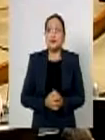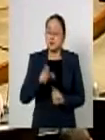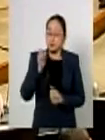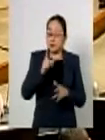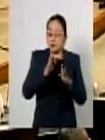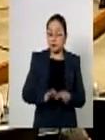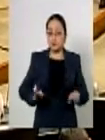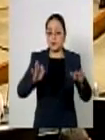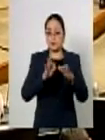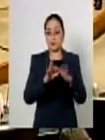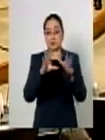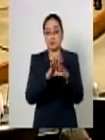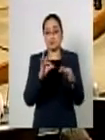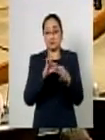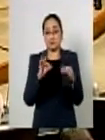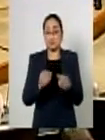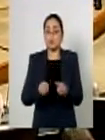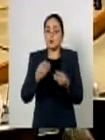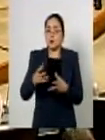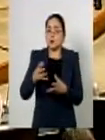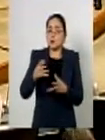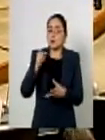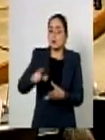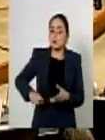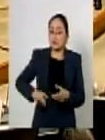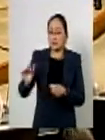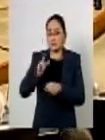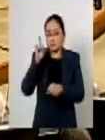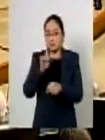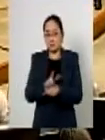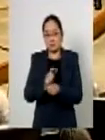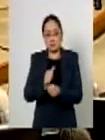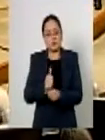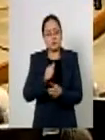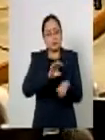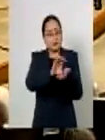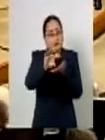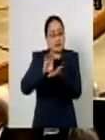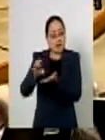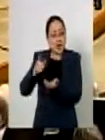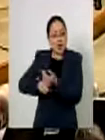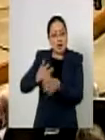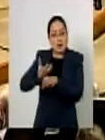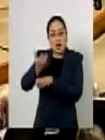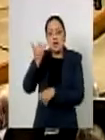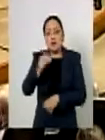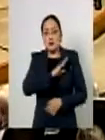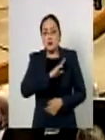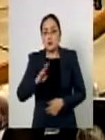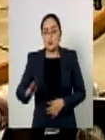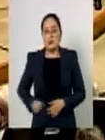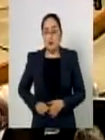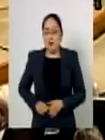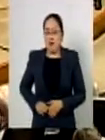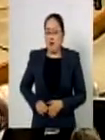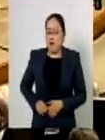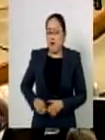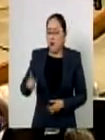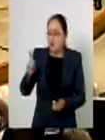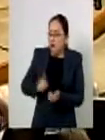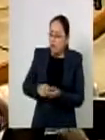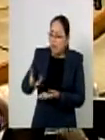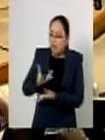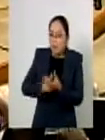señalar que los ingresos que transfiere el gobierno federal a las entidades y municipios es decir, las participaciones y las